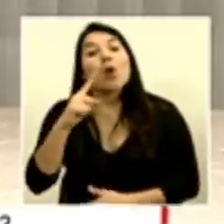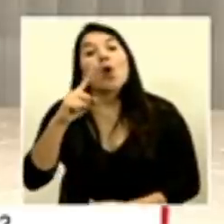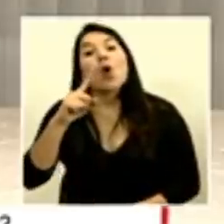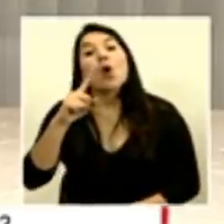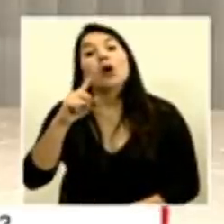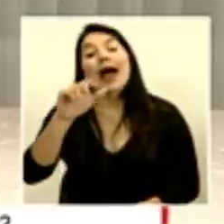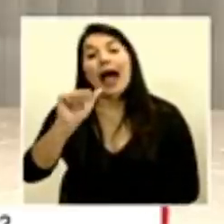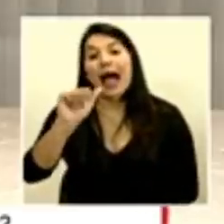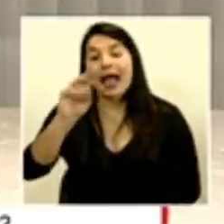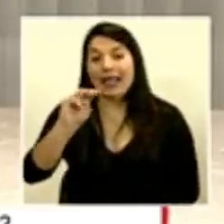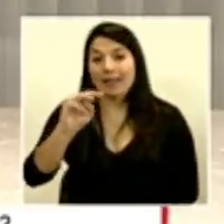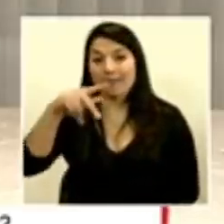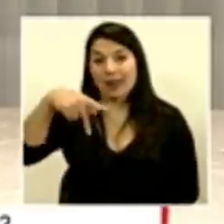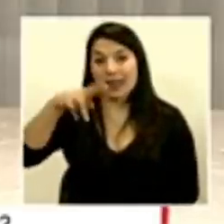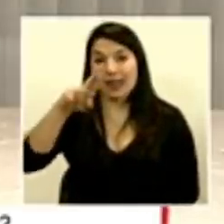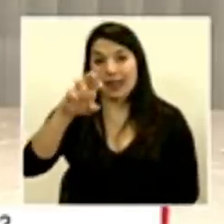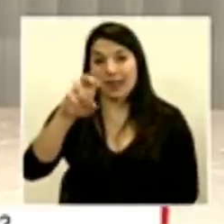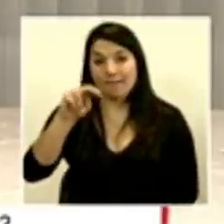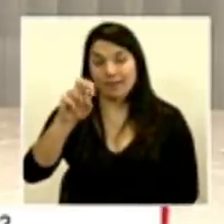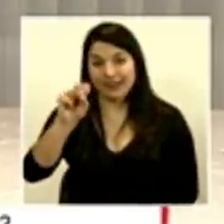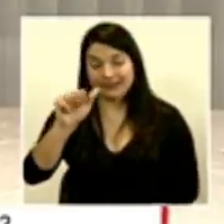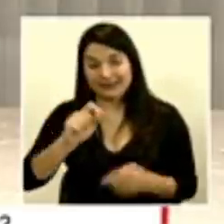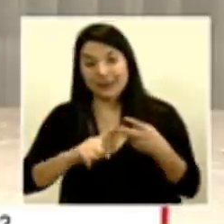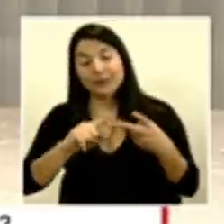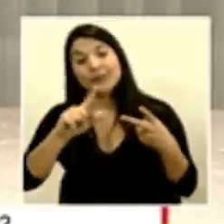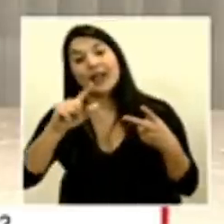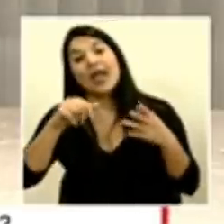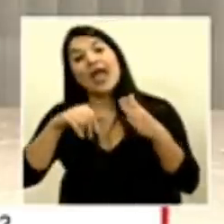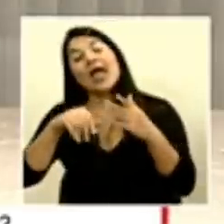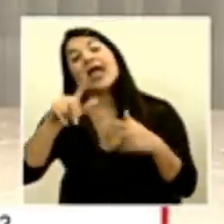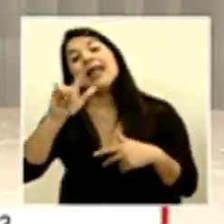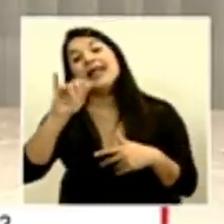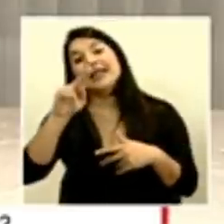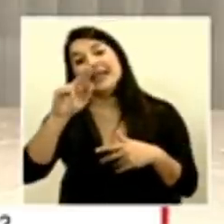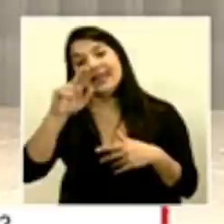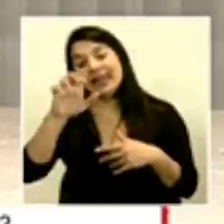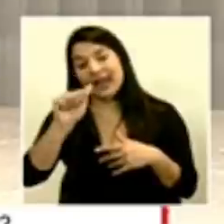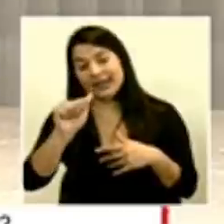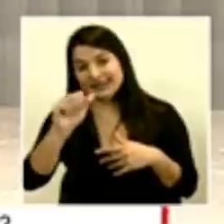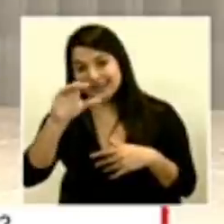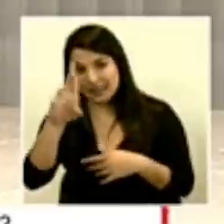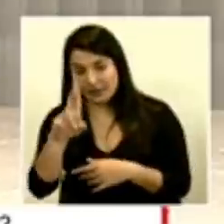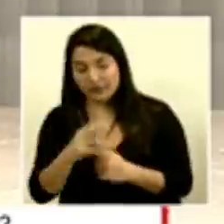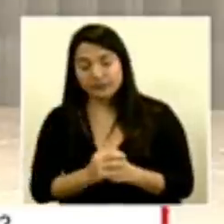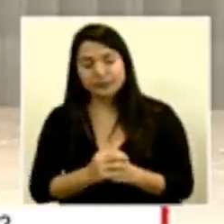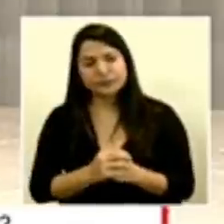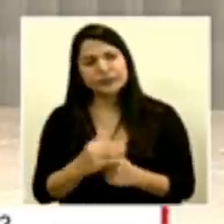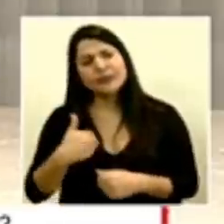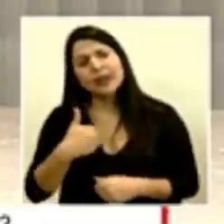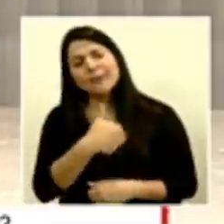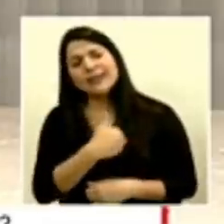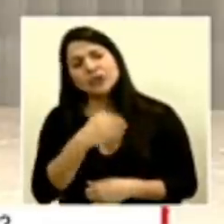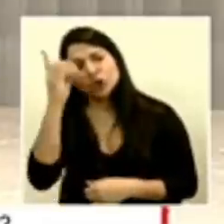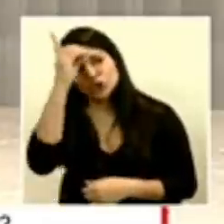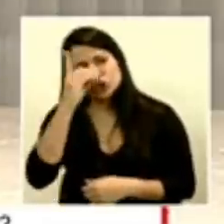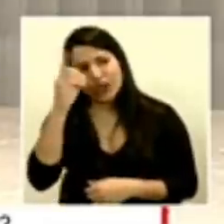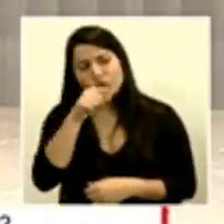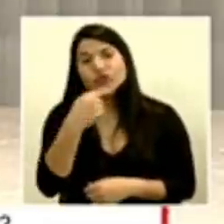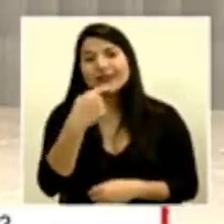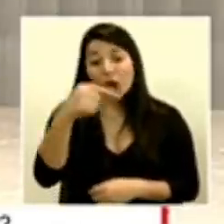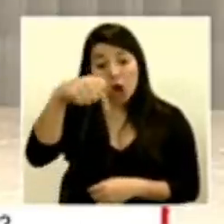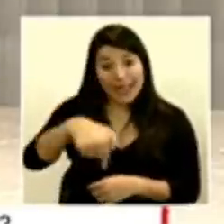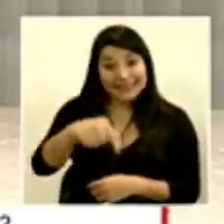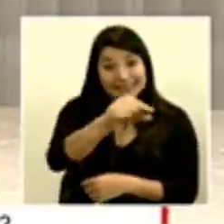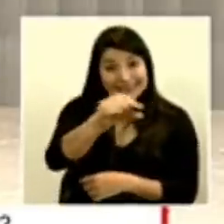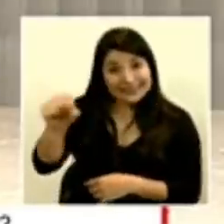AM Prensa y en línea CR ministro Salas usted indicó que posiblemente esta semana se verían los resultados de